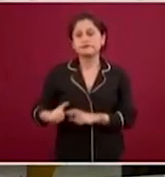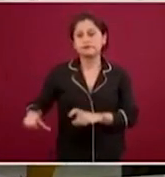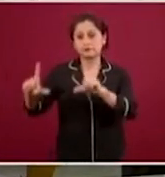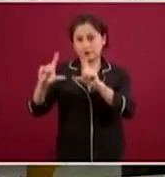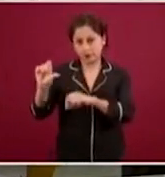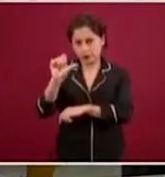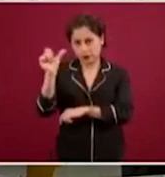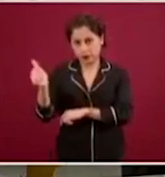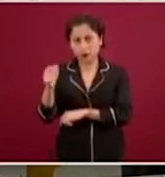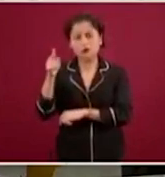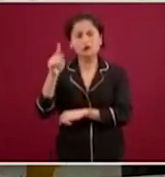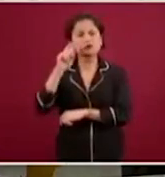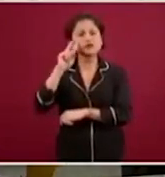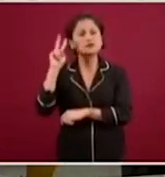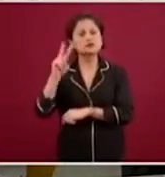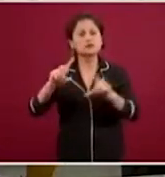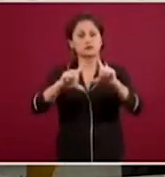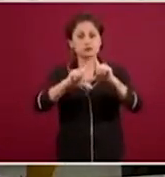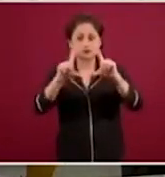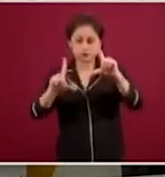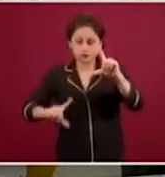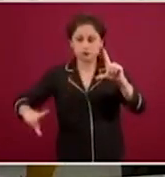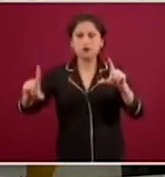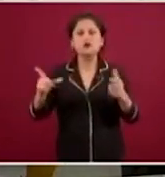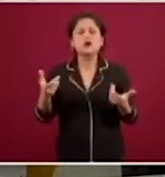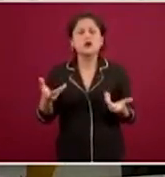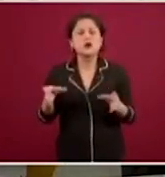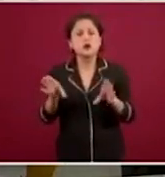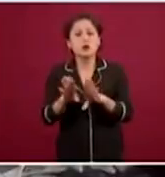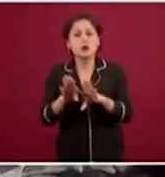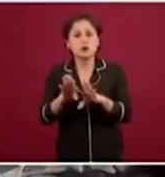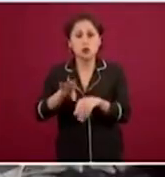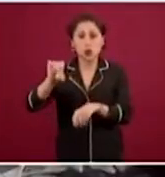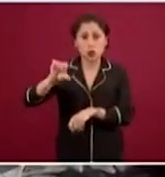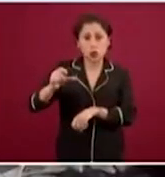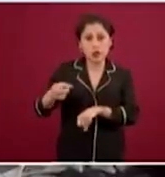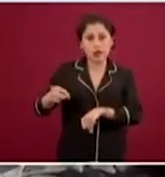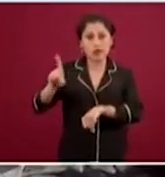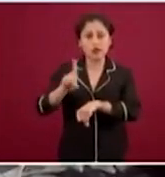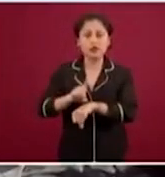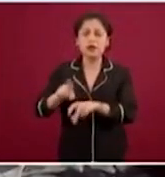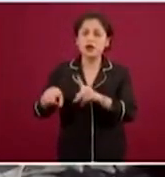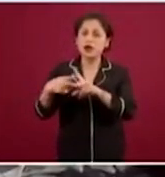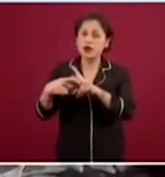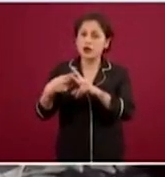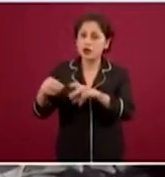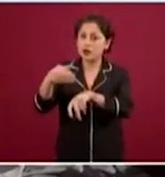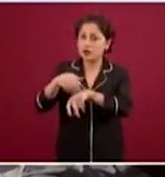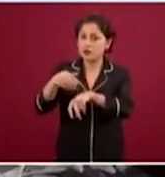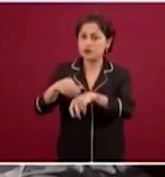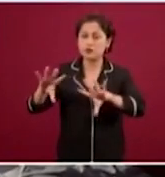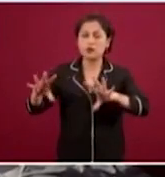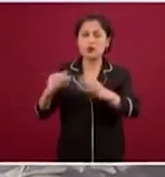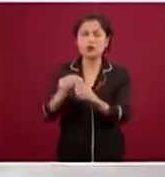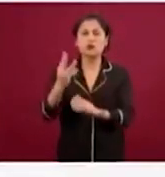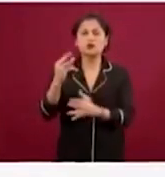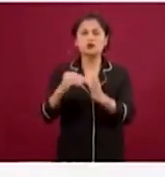precisamente el panorama nacional. El día de hoy se actualiza la cifra de casos confirmados a 3 mil